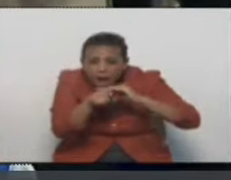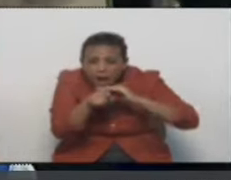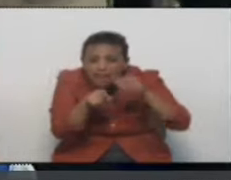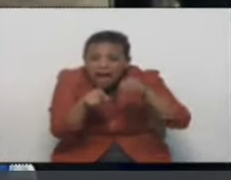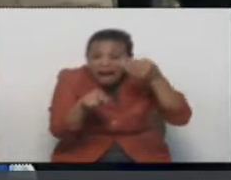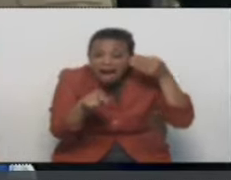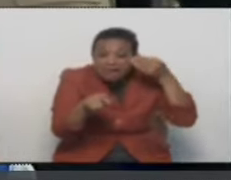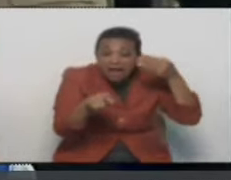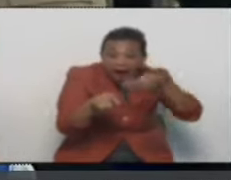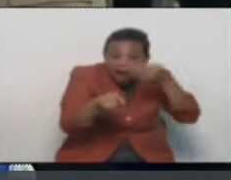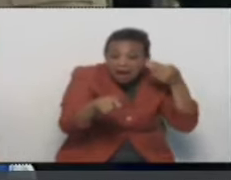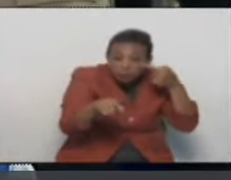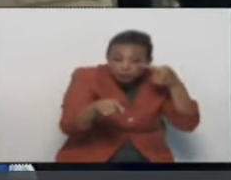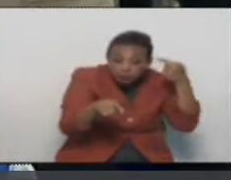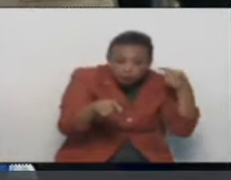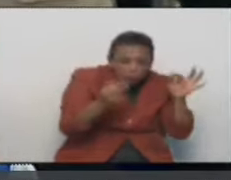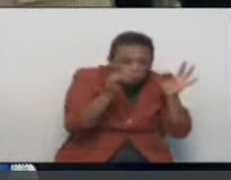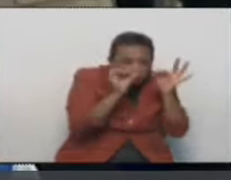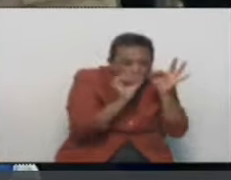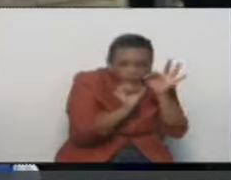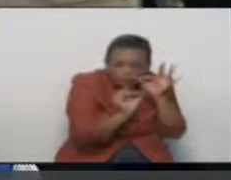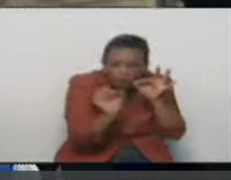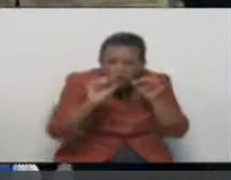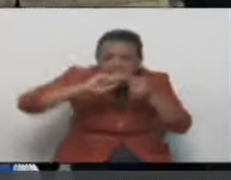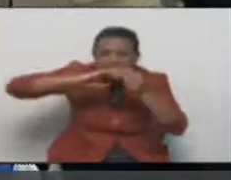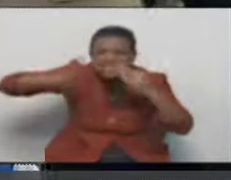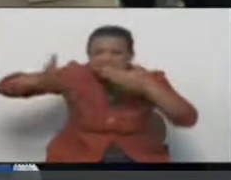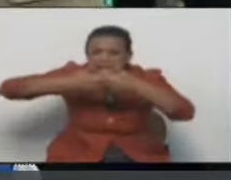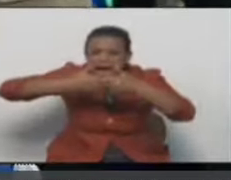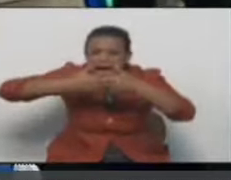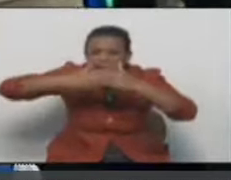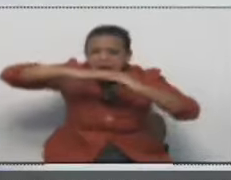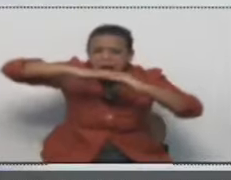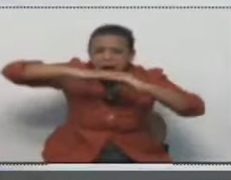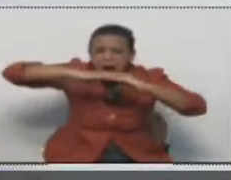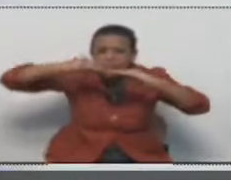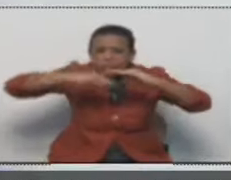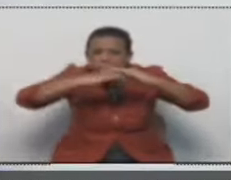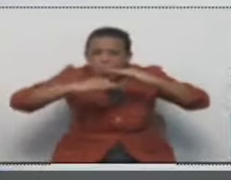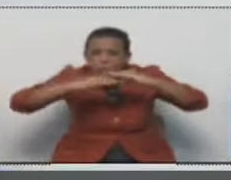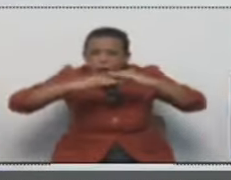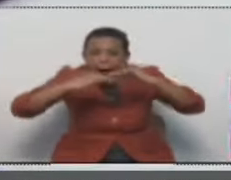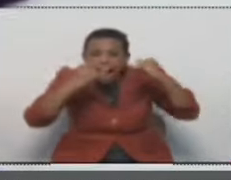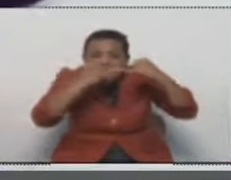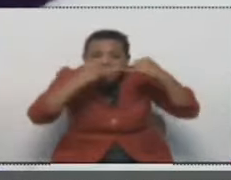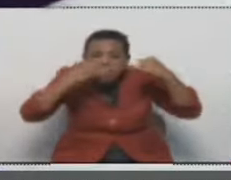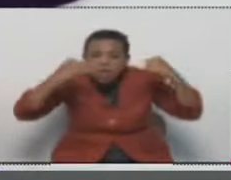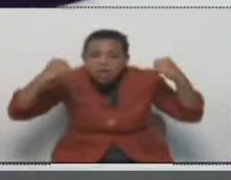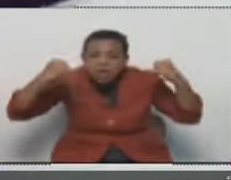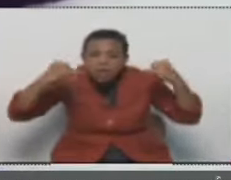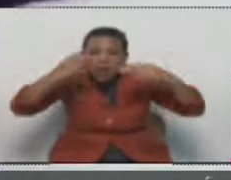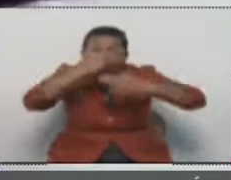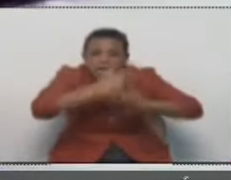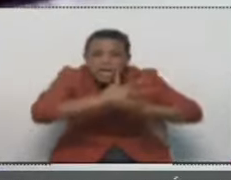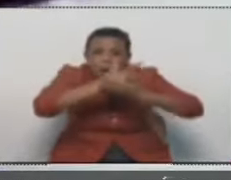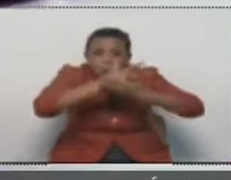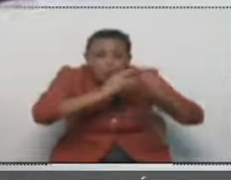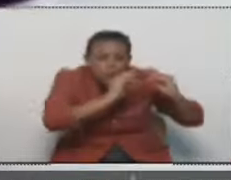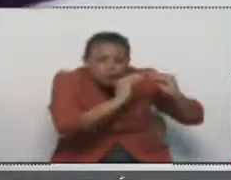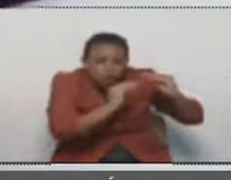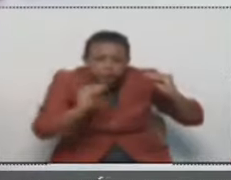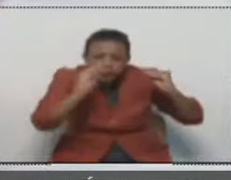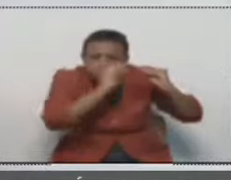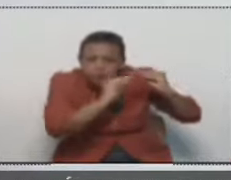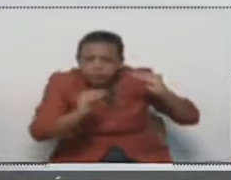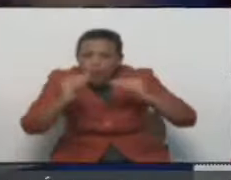mismo proceso en el otro hilo, y cierra la máquina. La máquina automáticamente alinea los hilos de la fibra óptica y